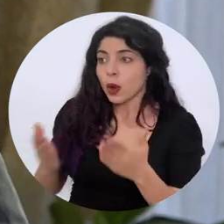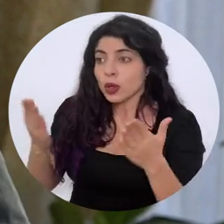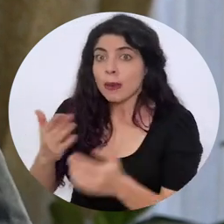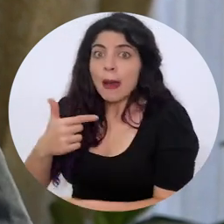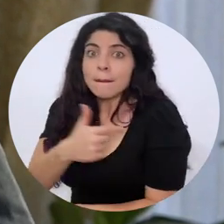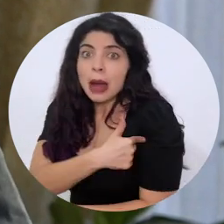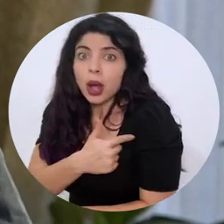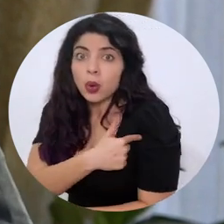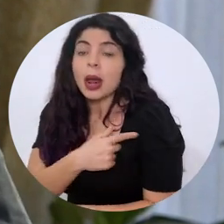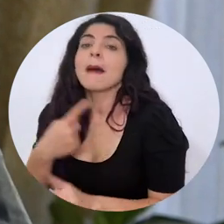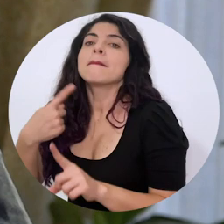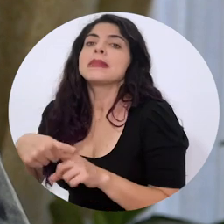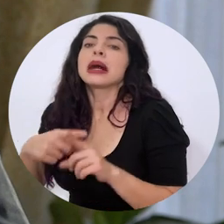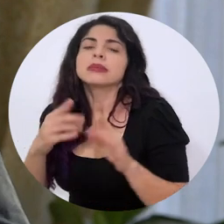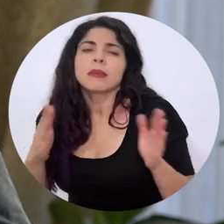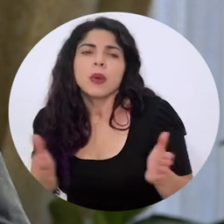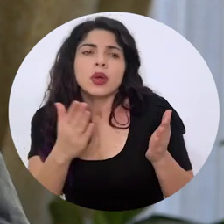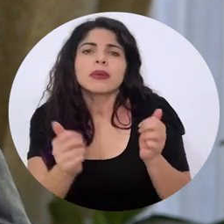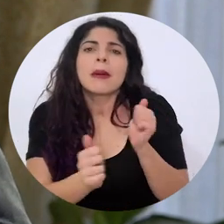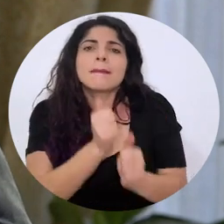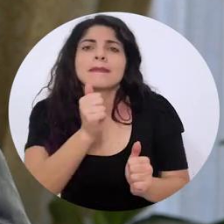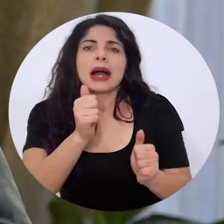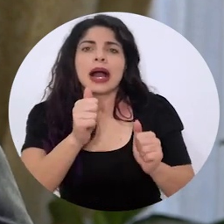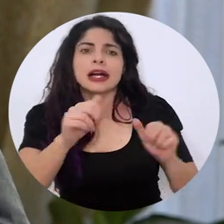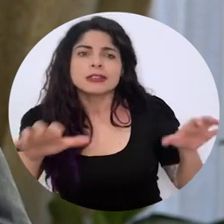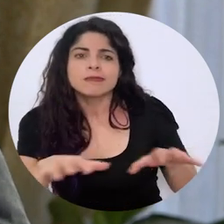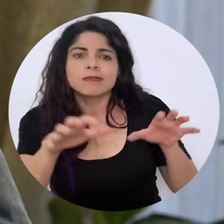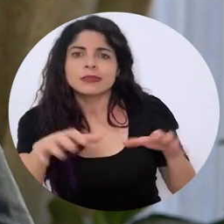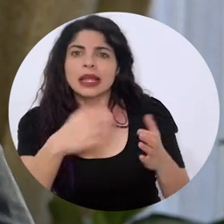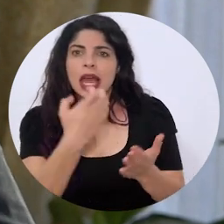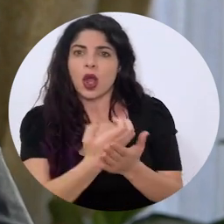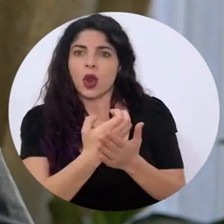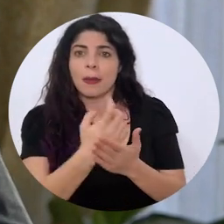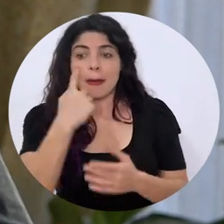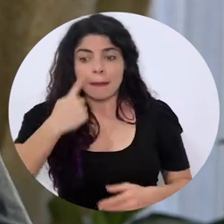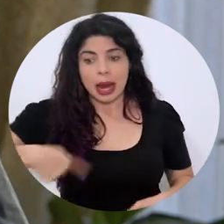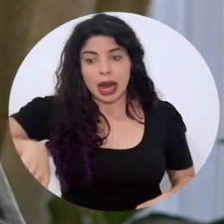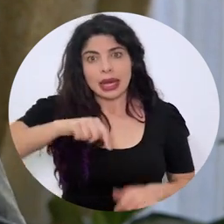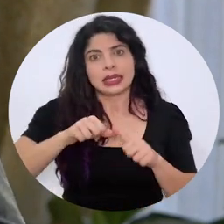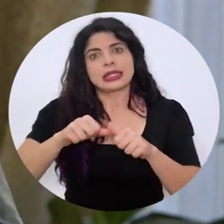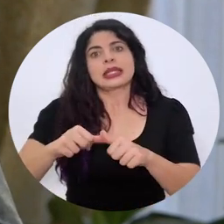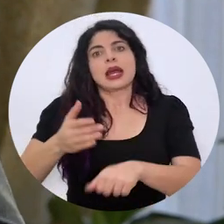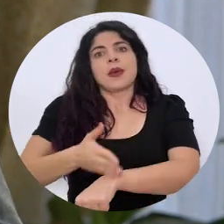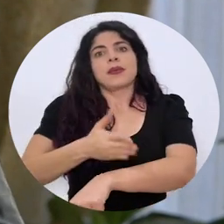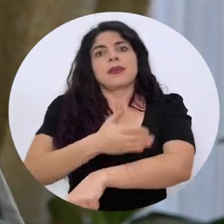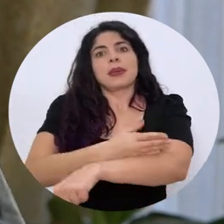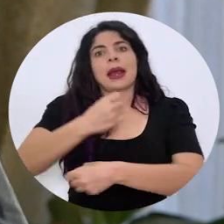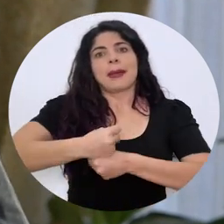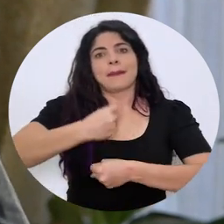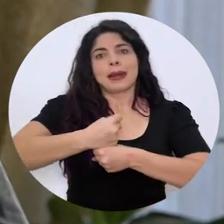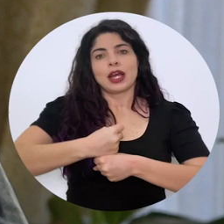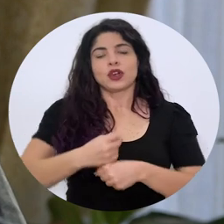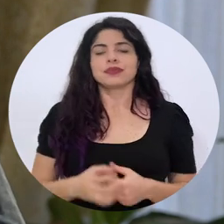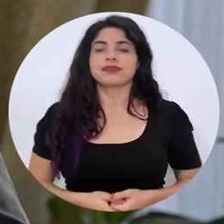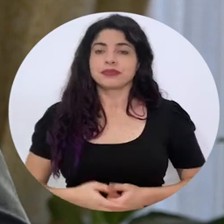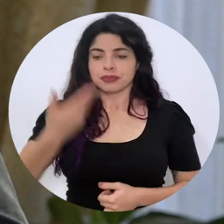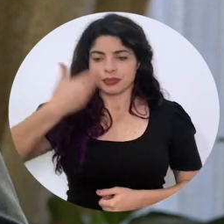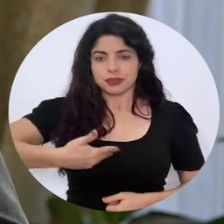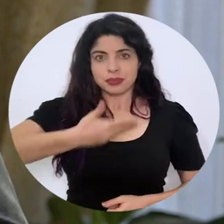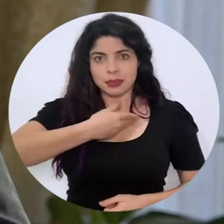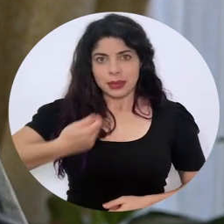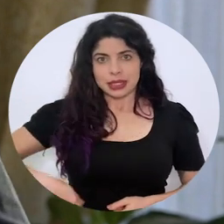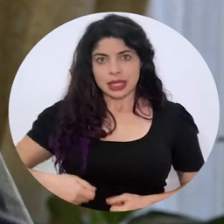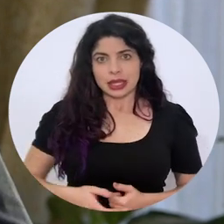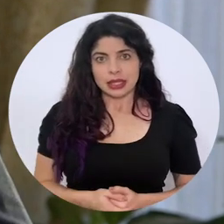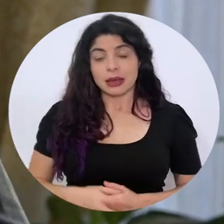vacunación y propiciar una mayor actividad económica para seguir recuperando empleos. Como